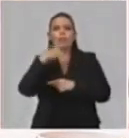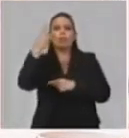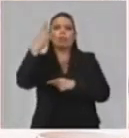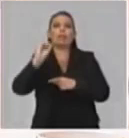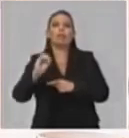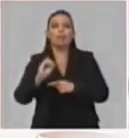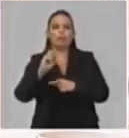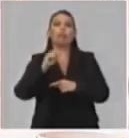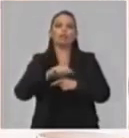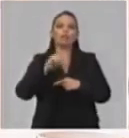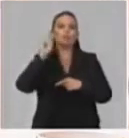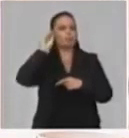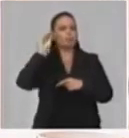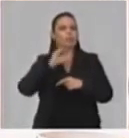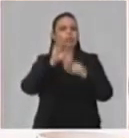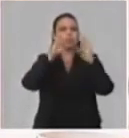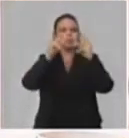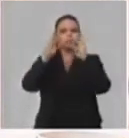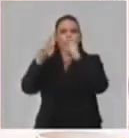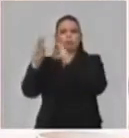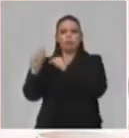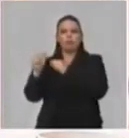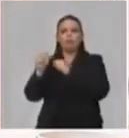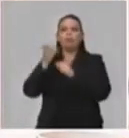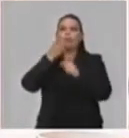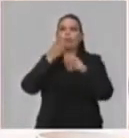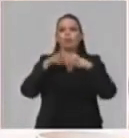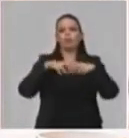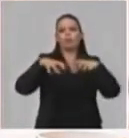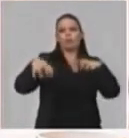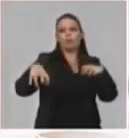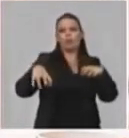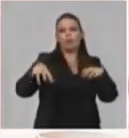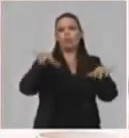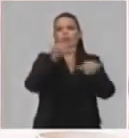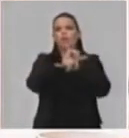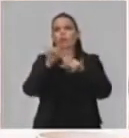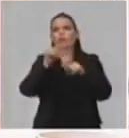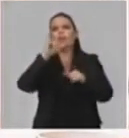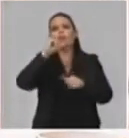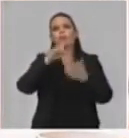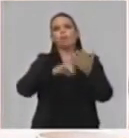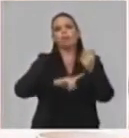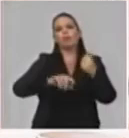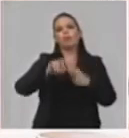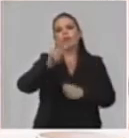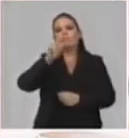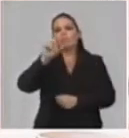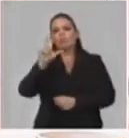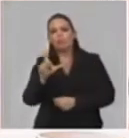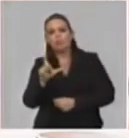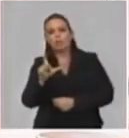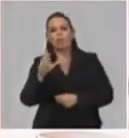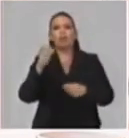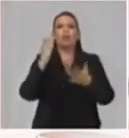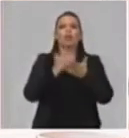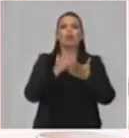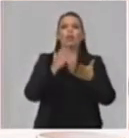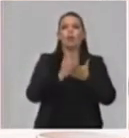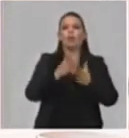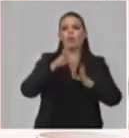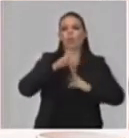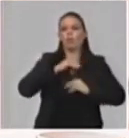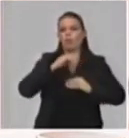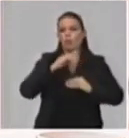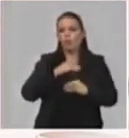internos con muchos estudiantes como son los IPVC, las escuelas pedagógicas, centros que tienen carácter provincial. Bueno, realmente el